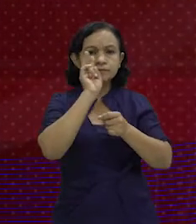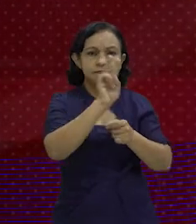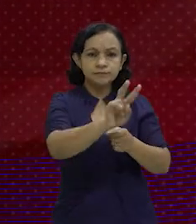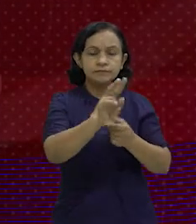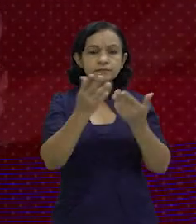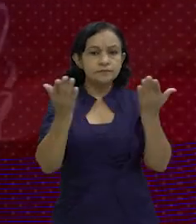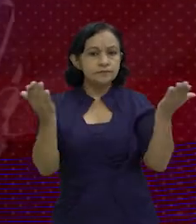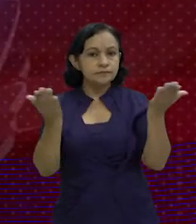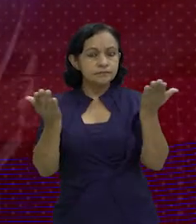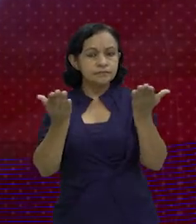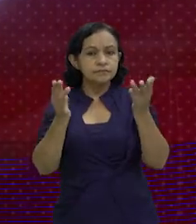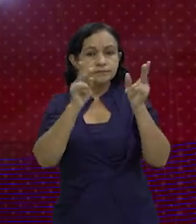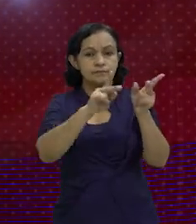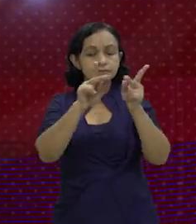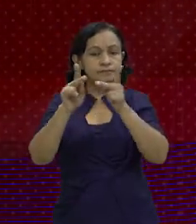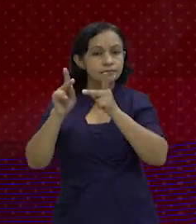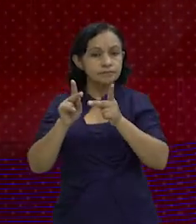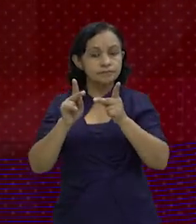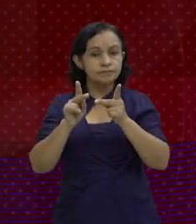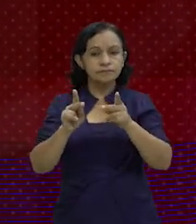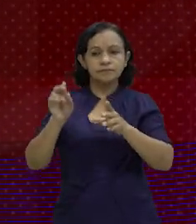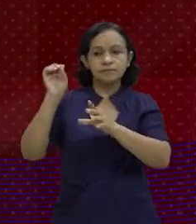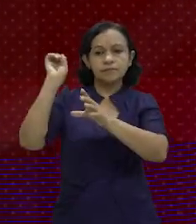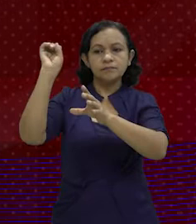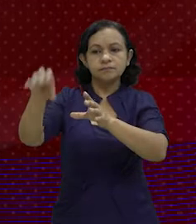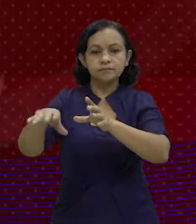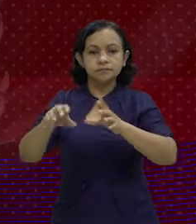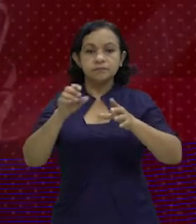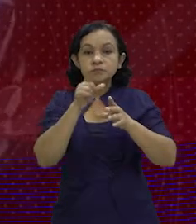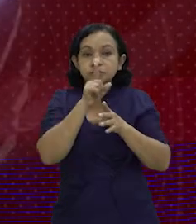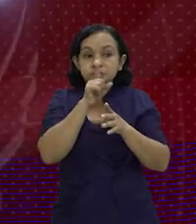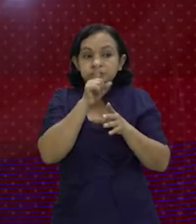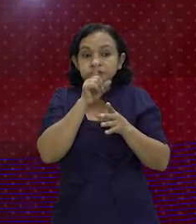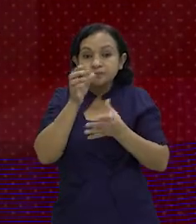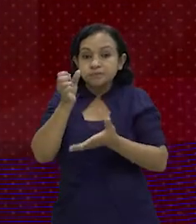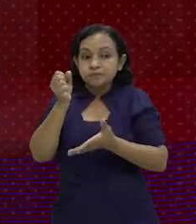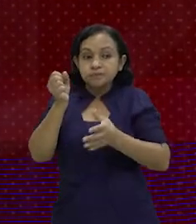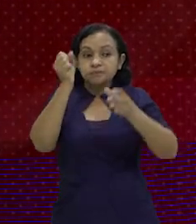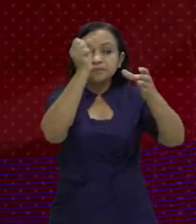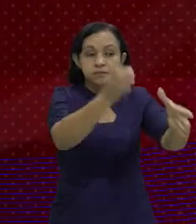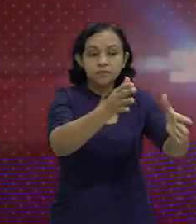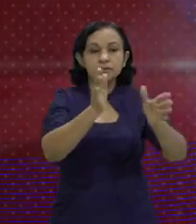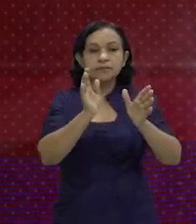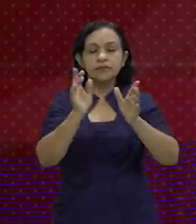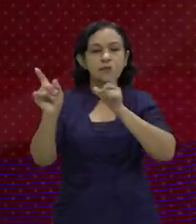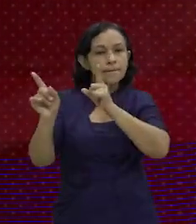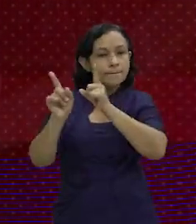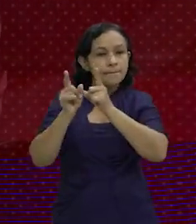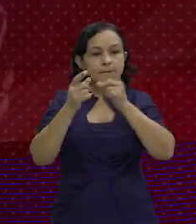detalles que quizás personas tiran basura ilegal en un punto y hemos puesto